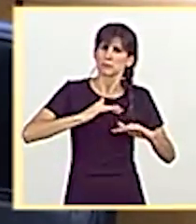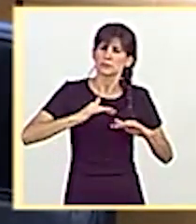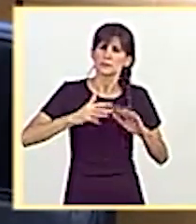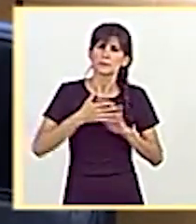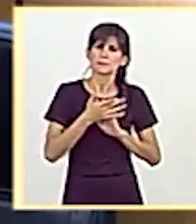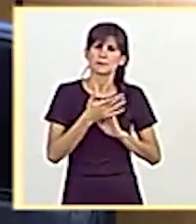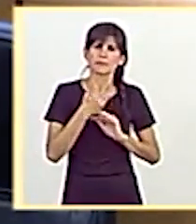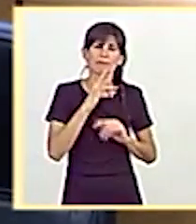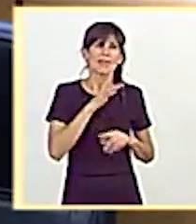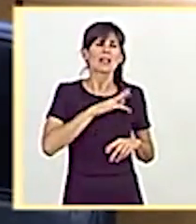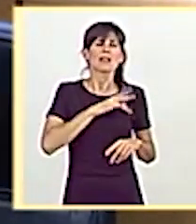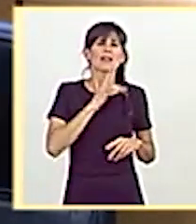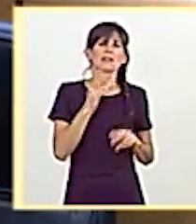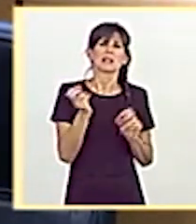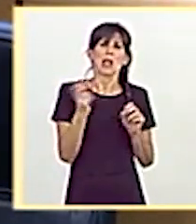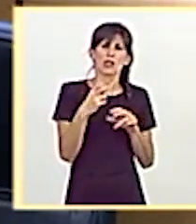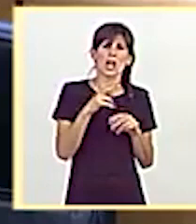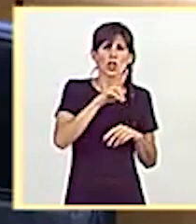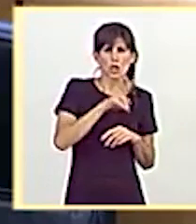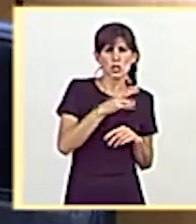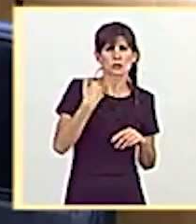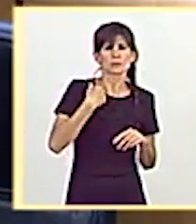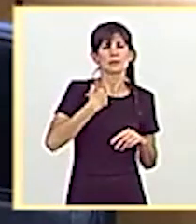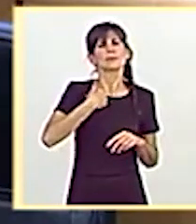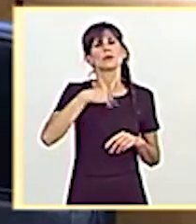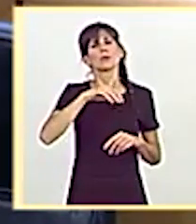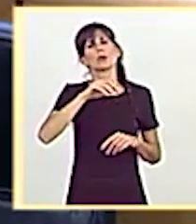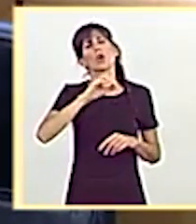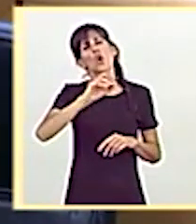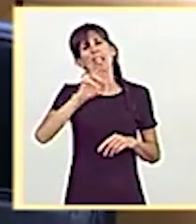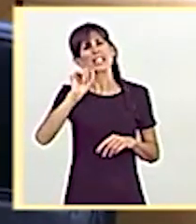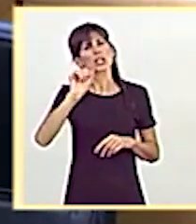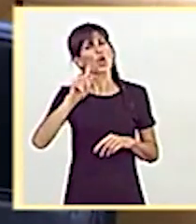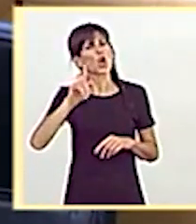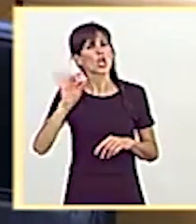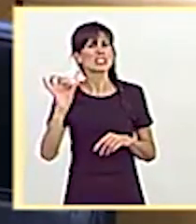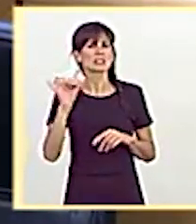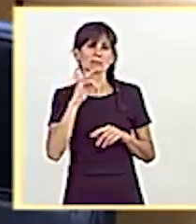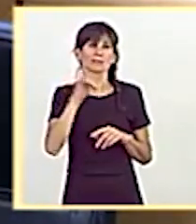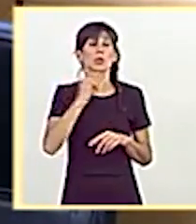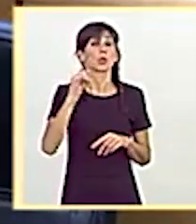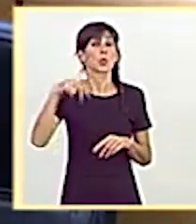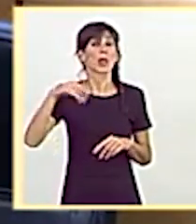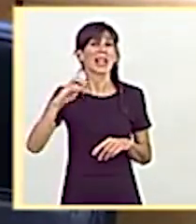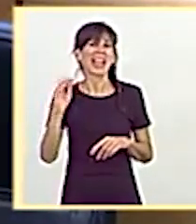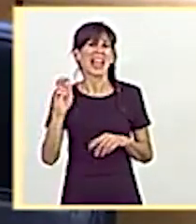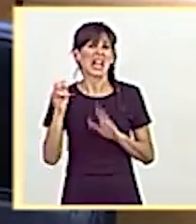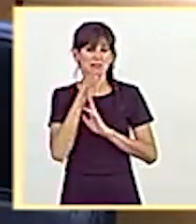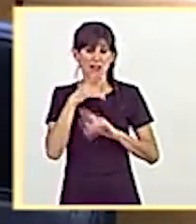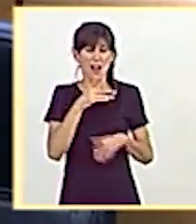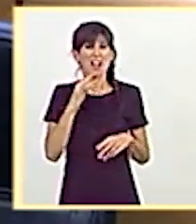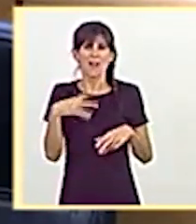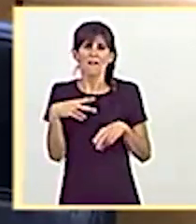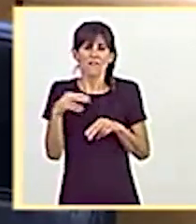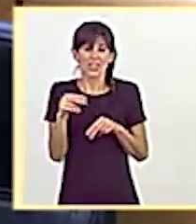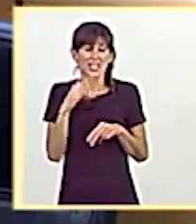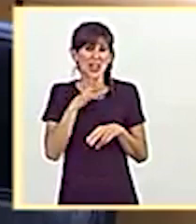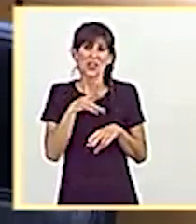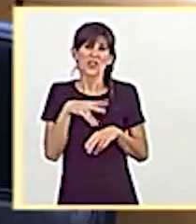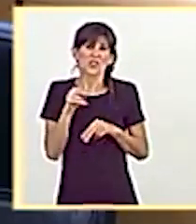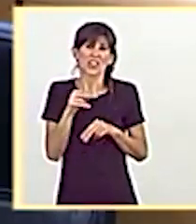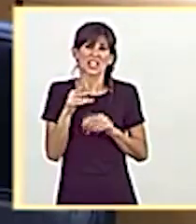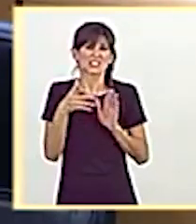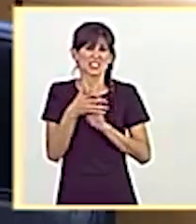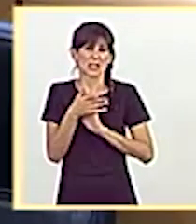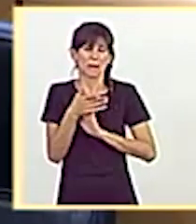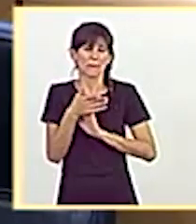la Nacional 2 entre Urriols y La Junquera, pero ahora tenemos un escenario distinto, es el fin de la concesión de la